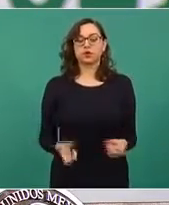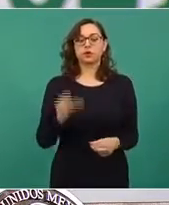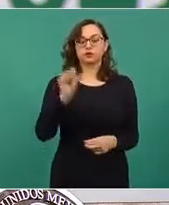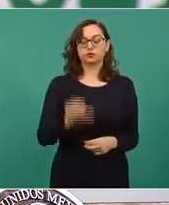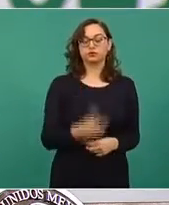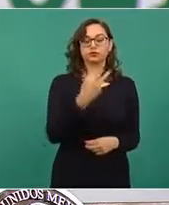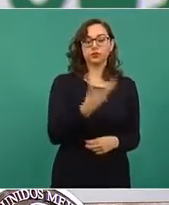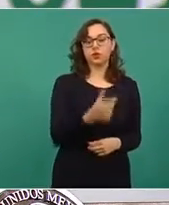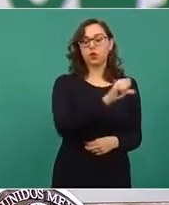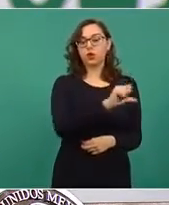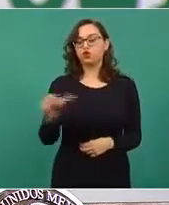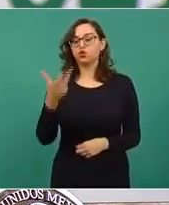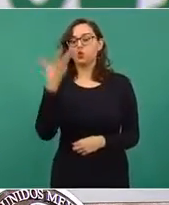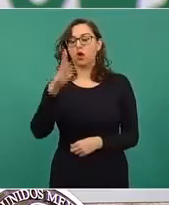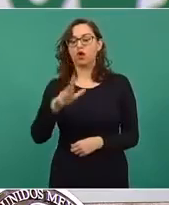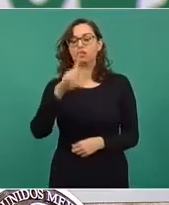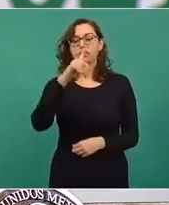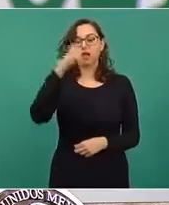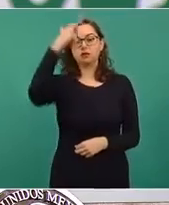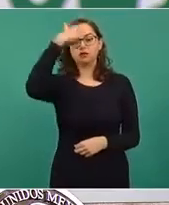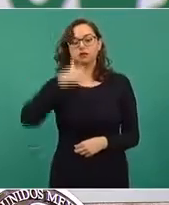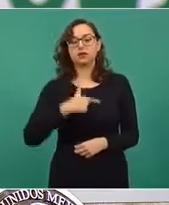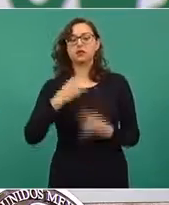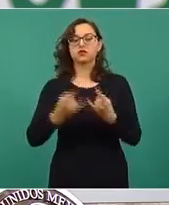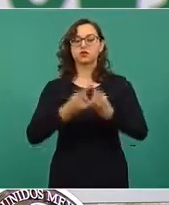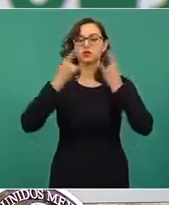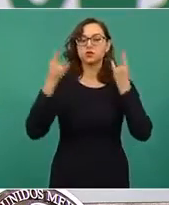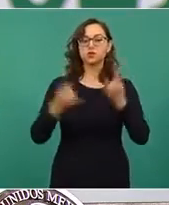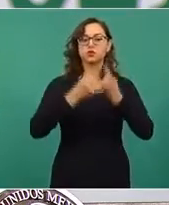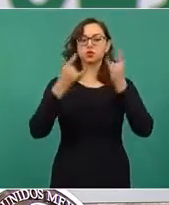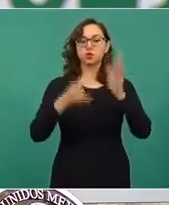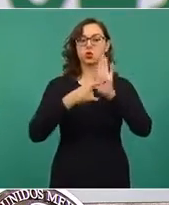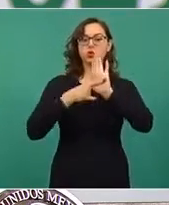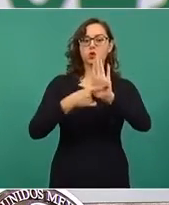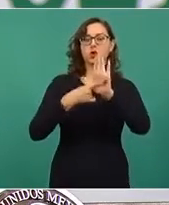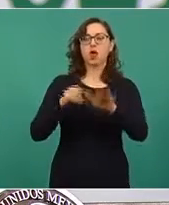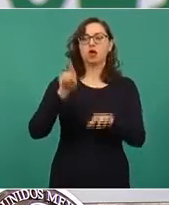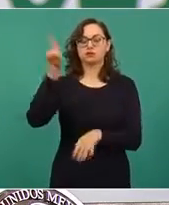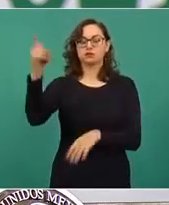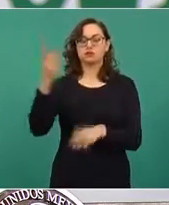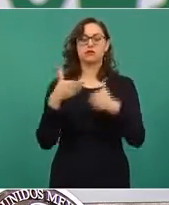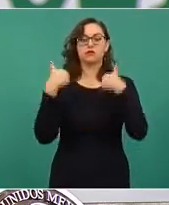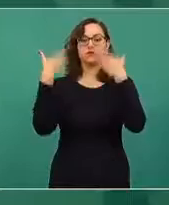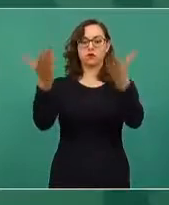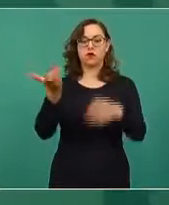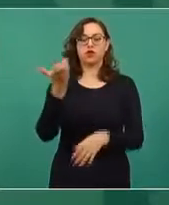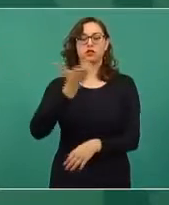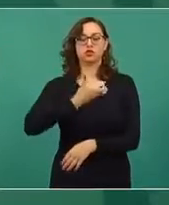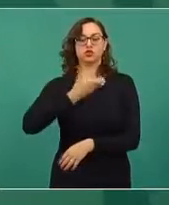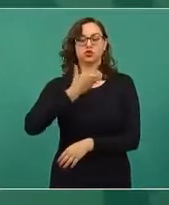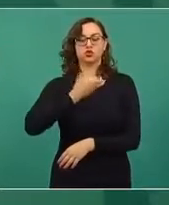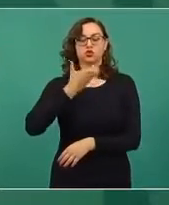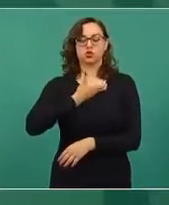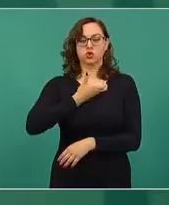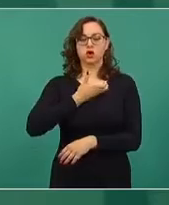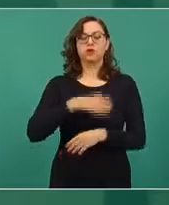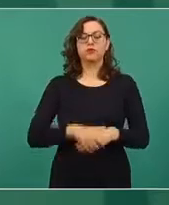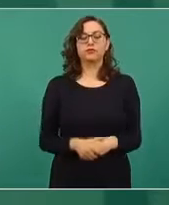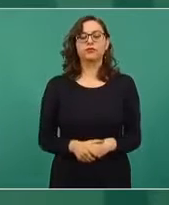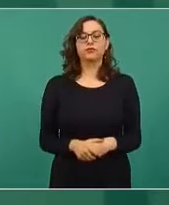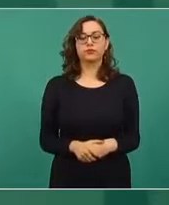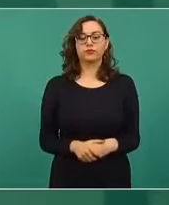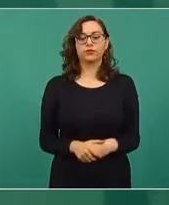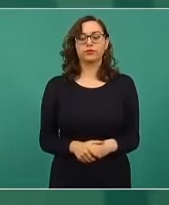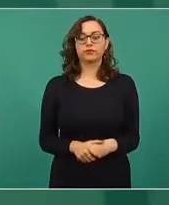estaremos haciendo una representación histórica aquí en el Zócalo de la Ciudad de México, en la Plaza de la Constitución. Este